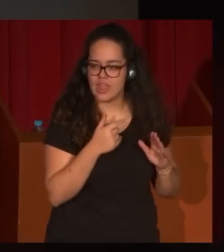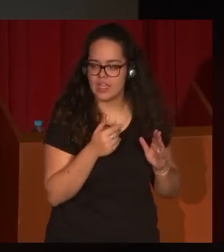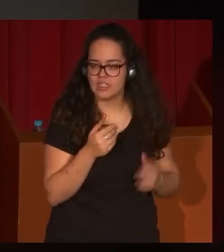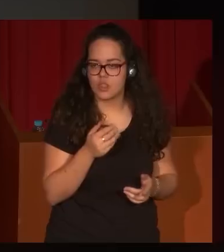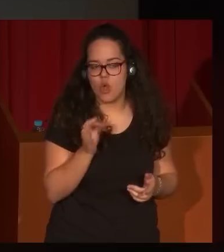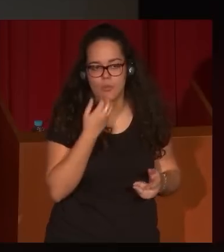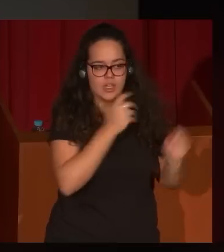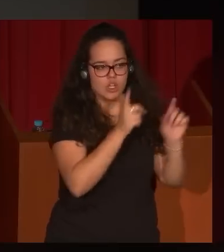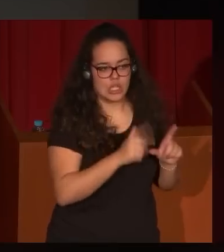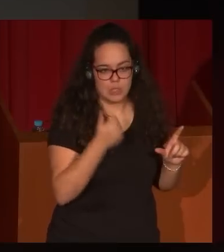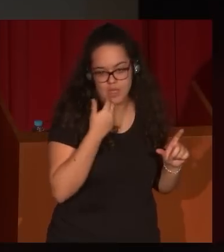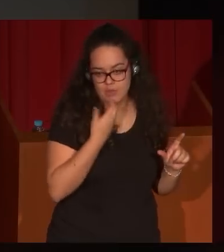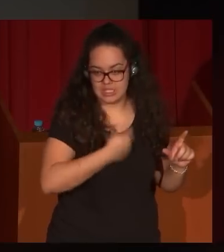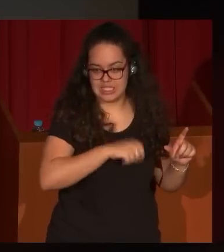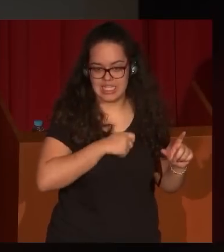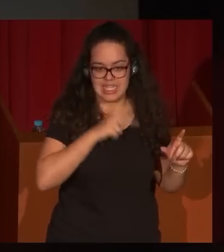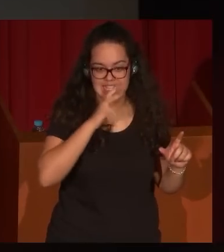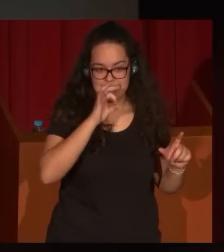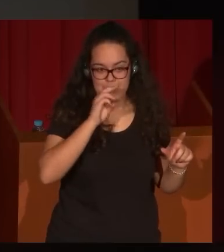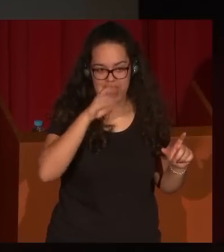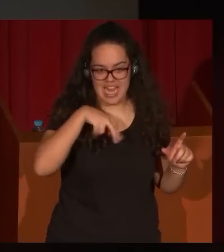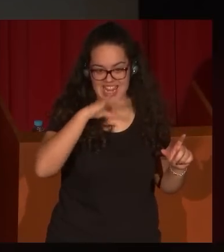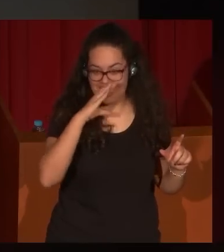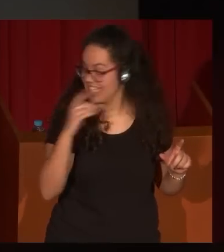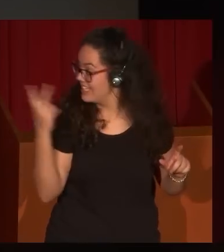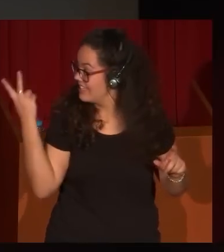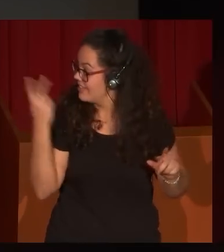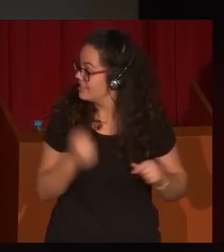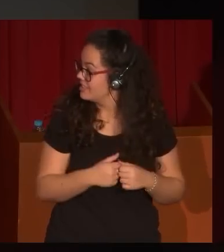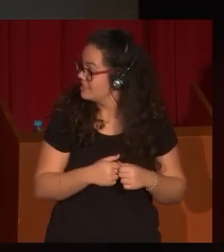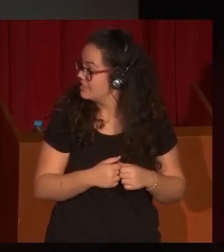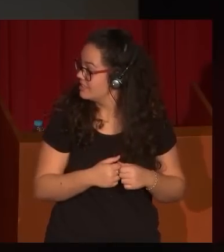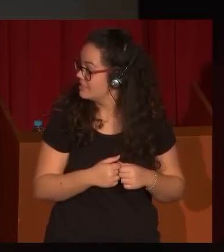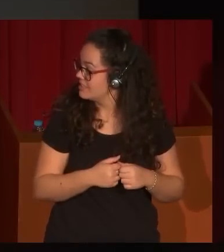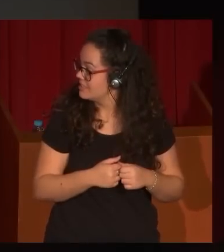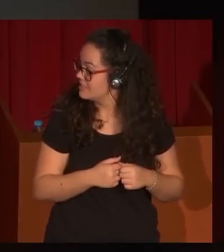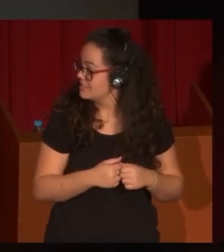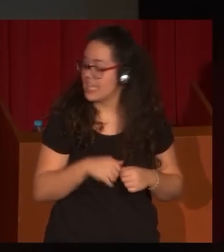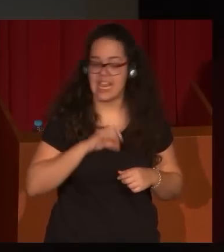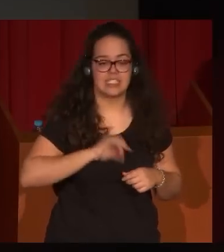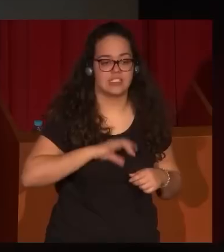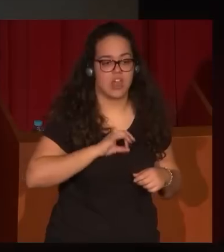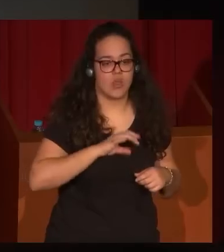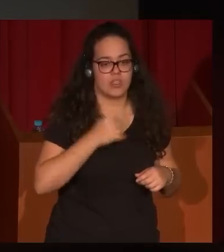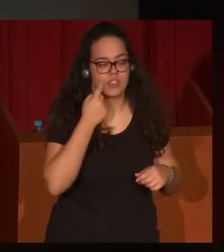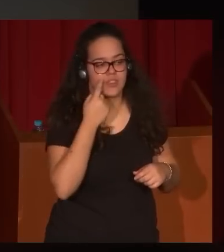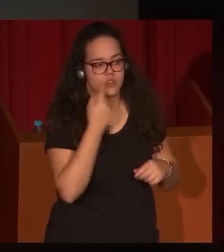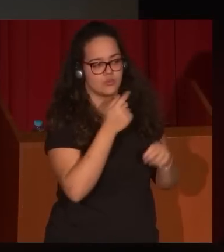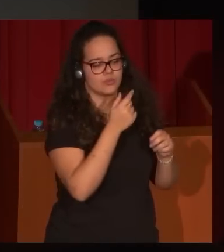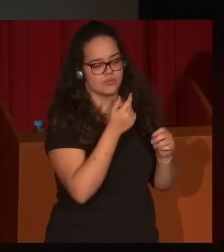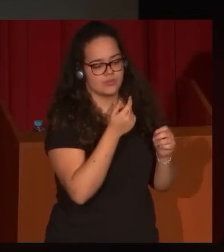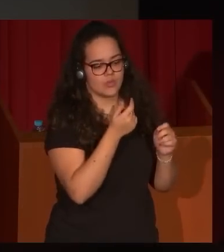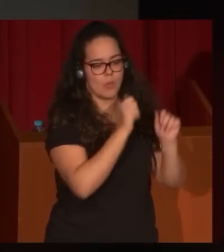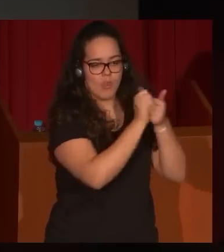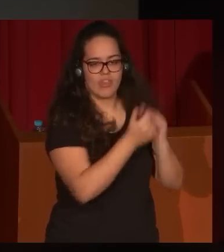como este de La Hispani, que realmente ven ustedes clarísimamente las deudas que tiene de los modelos de Goya. Y ahora